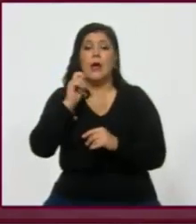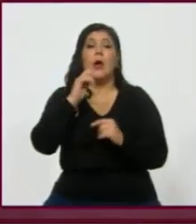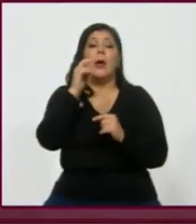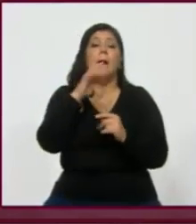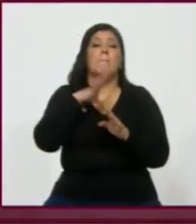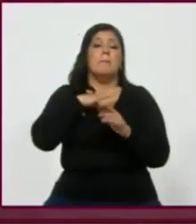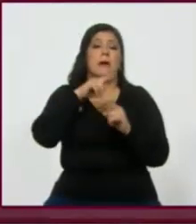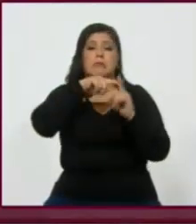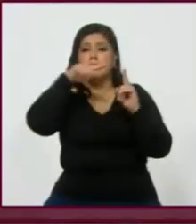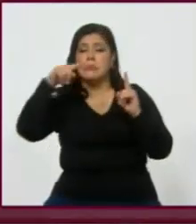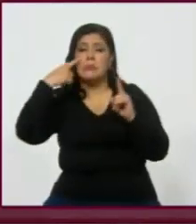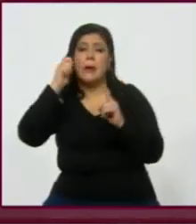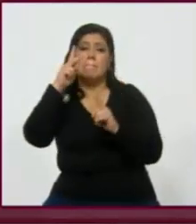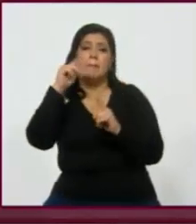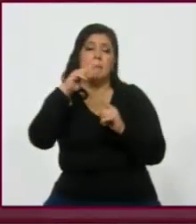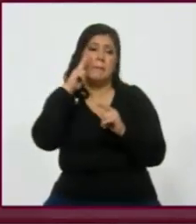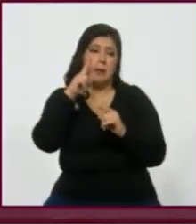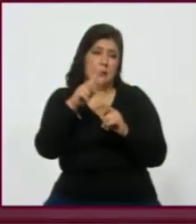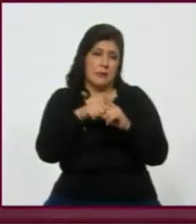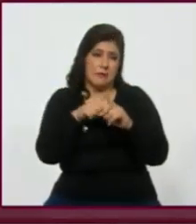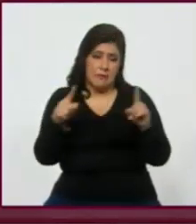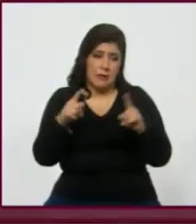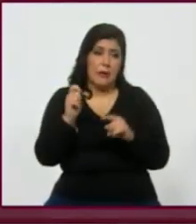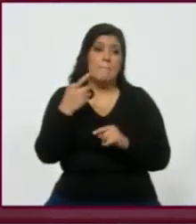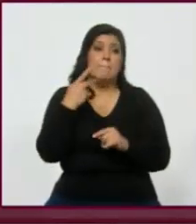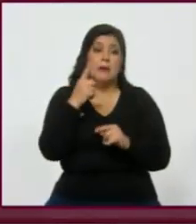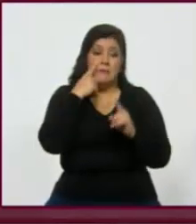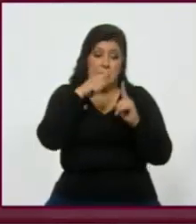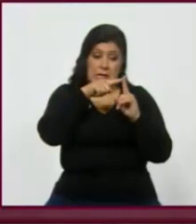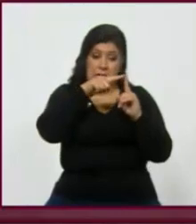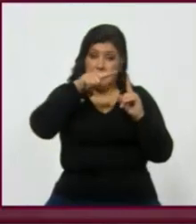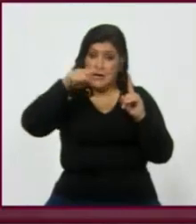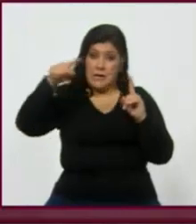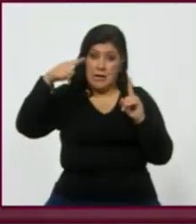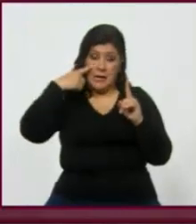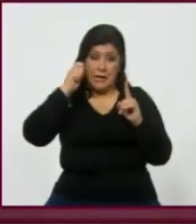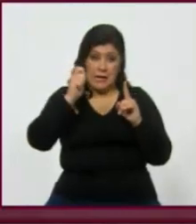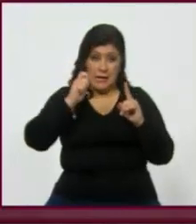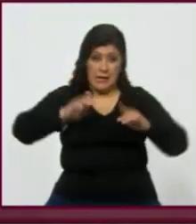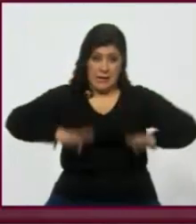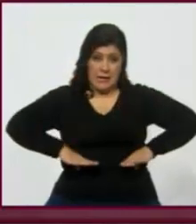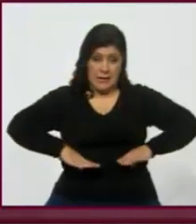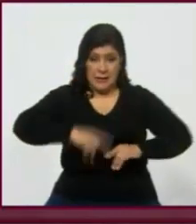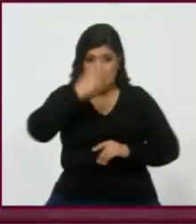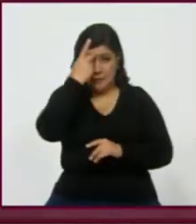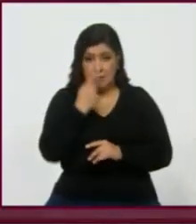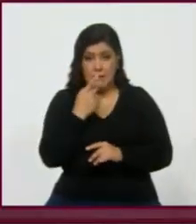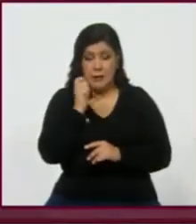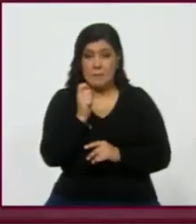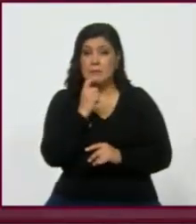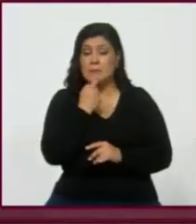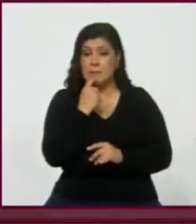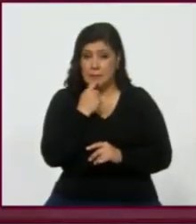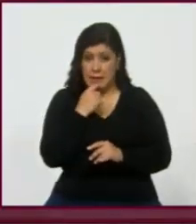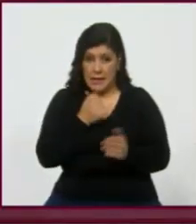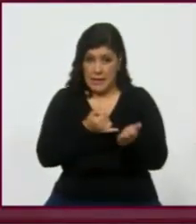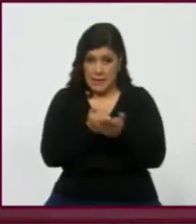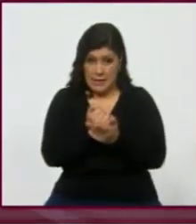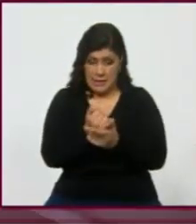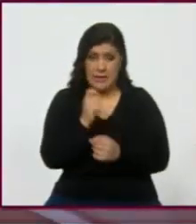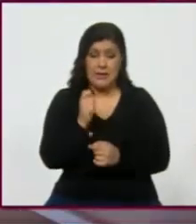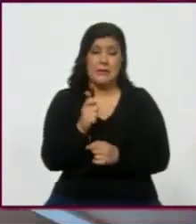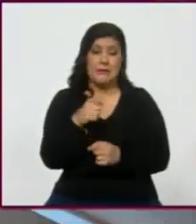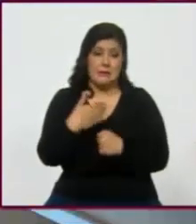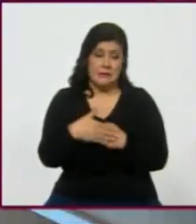el PAN. Pero es interesante porque este perfil que presenta hoy el candidato electo López Obrador